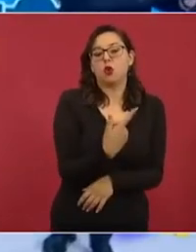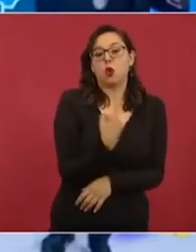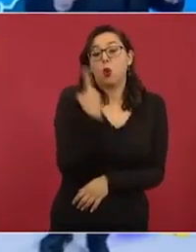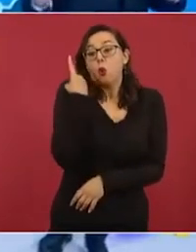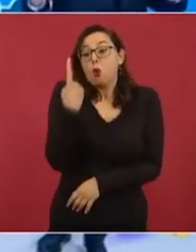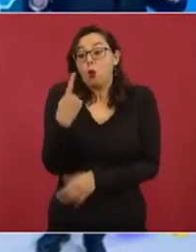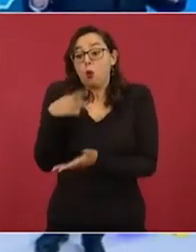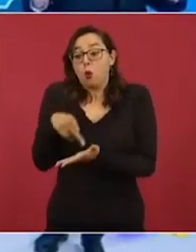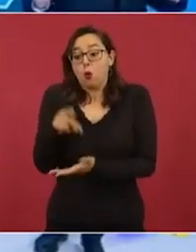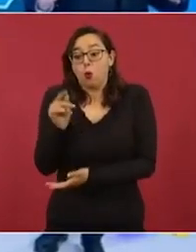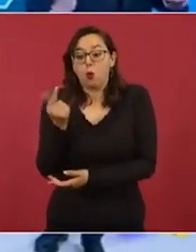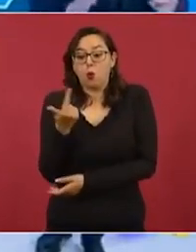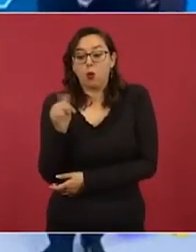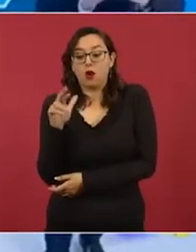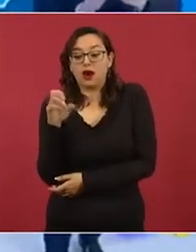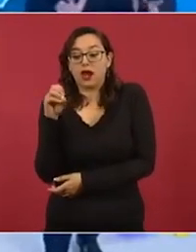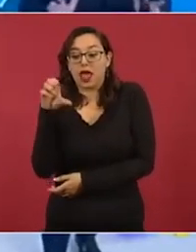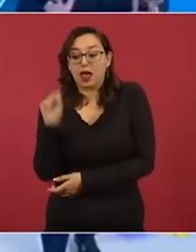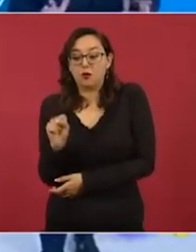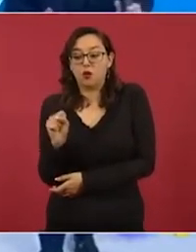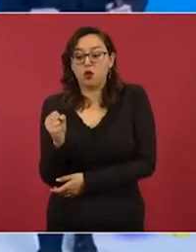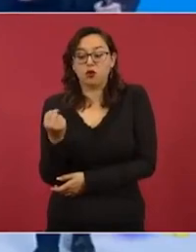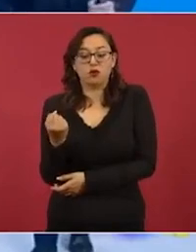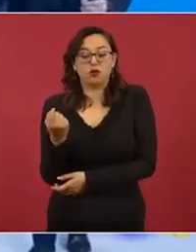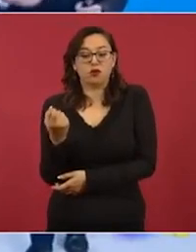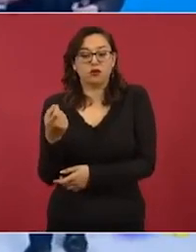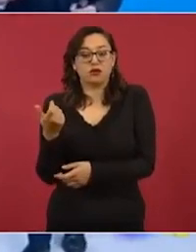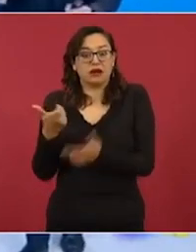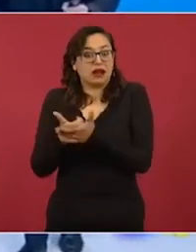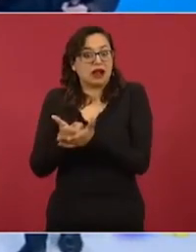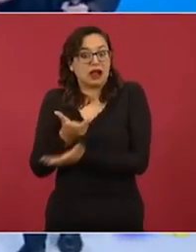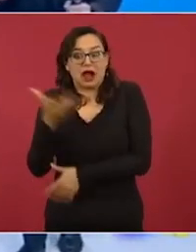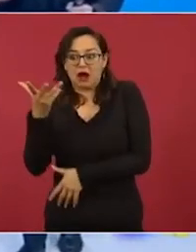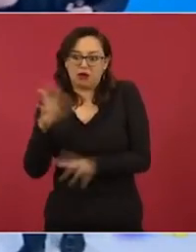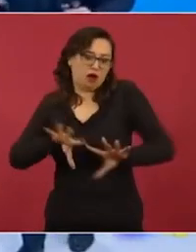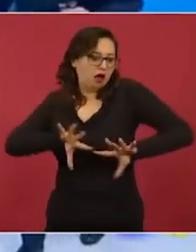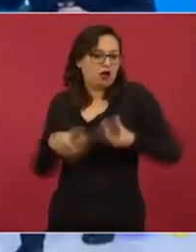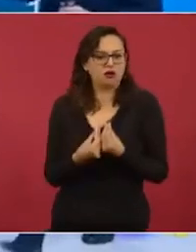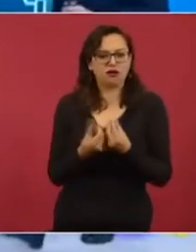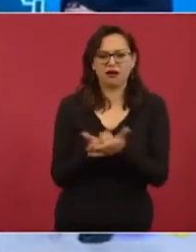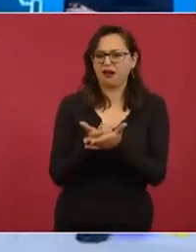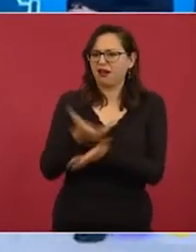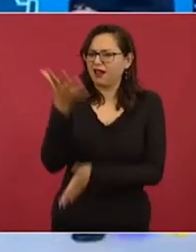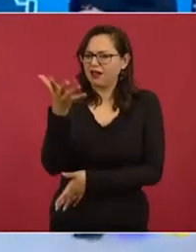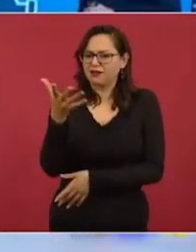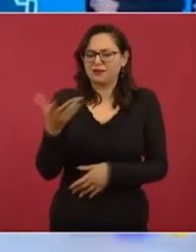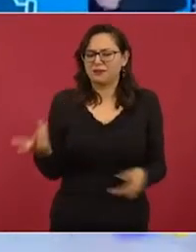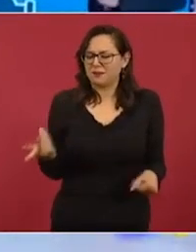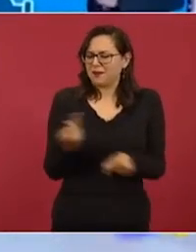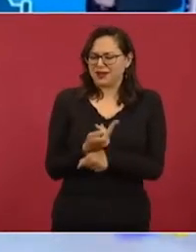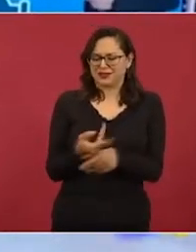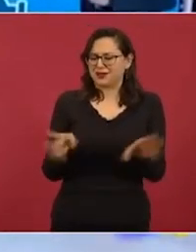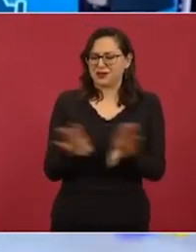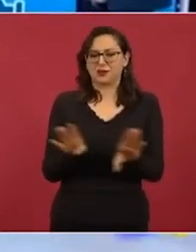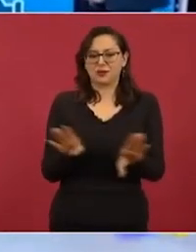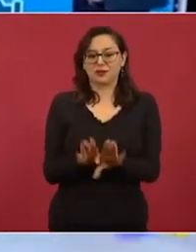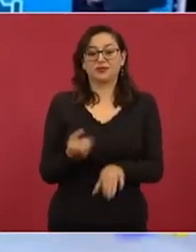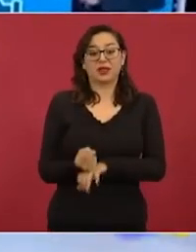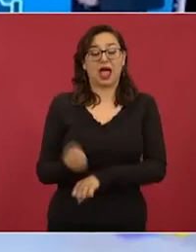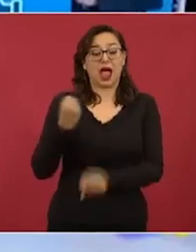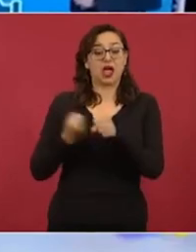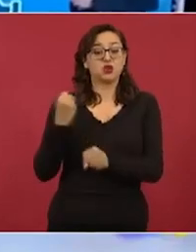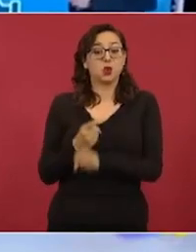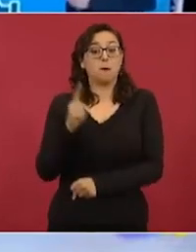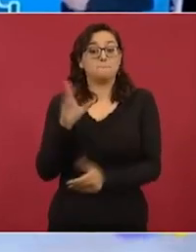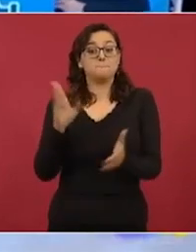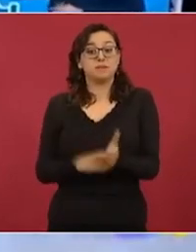y pagarlo todo a precio de 5 jotas. Así funciona nuestro sistema. Tiene una lógica detrás. En 1992, cuando se diseña este